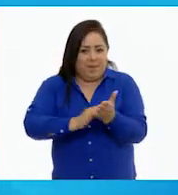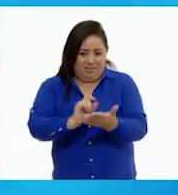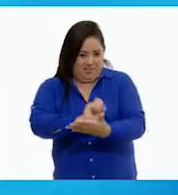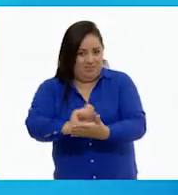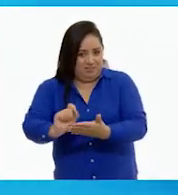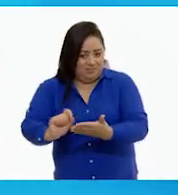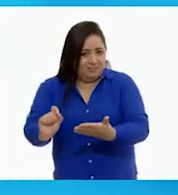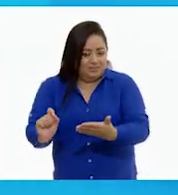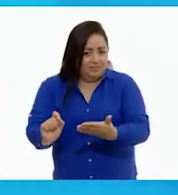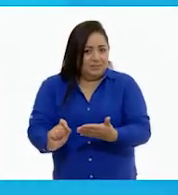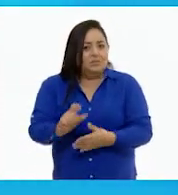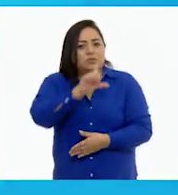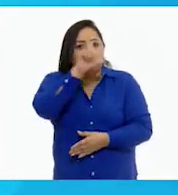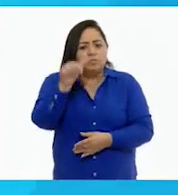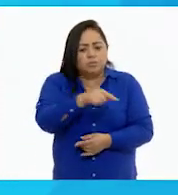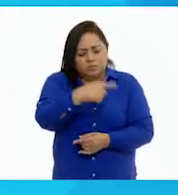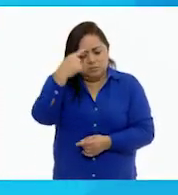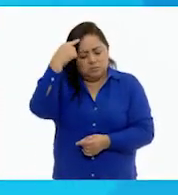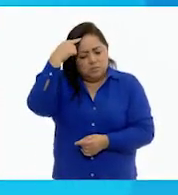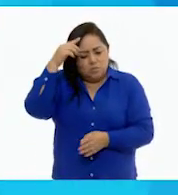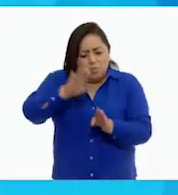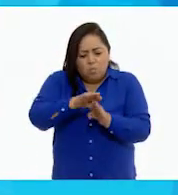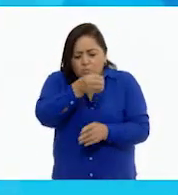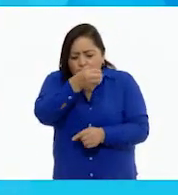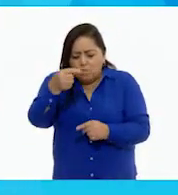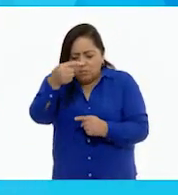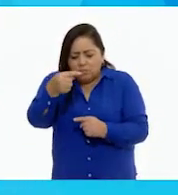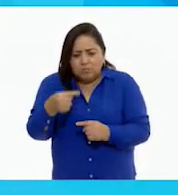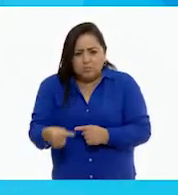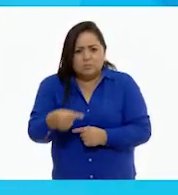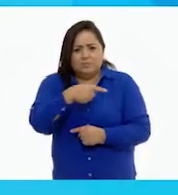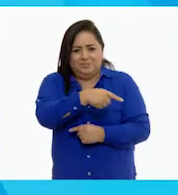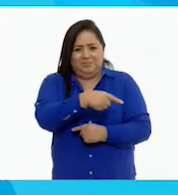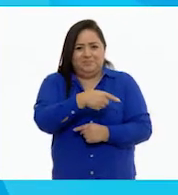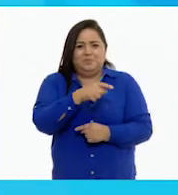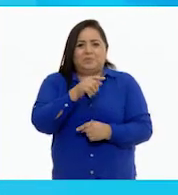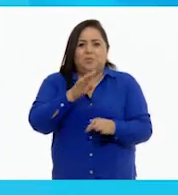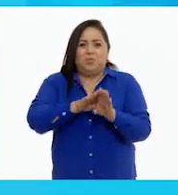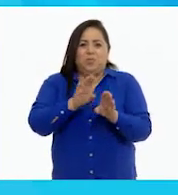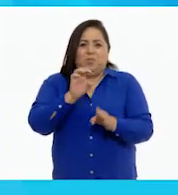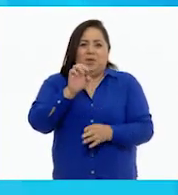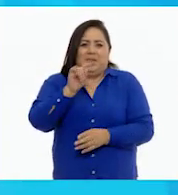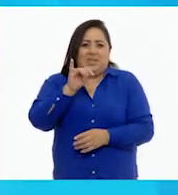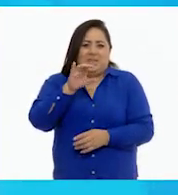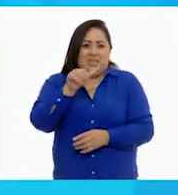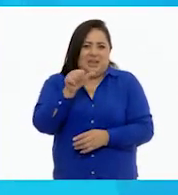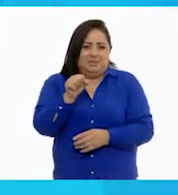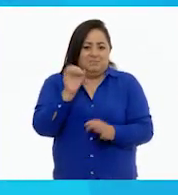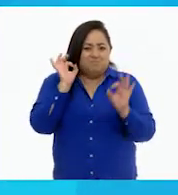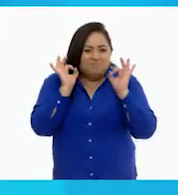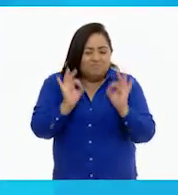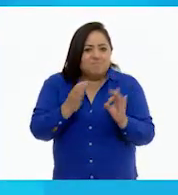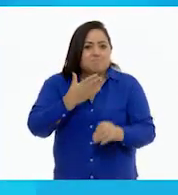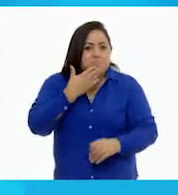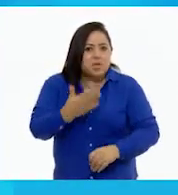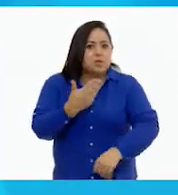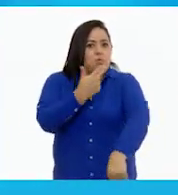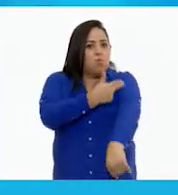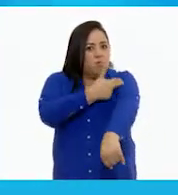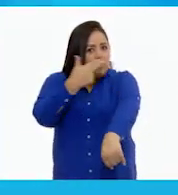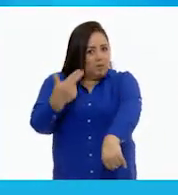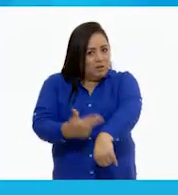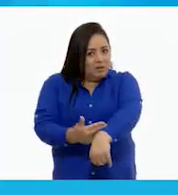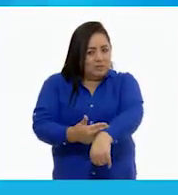y ordenalas de acuerdo al criterio de que sean éticas, correctas y honestas.